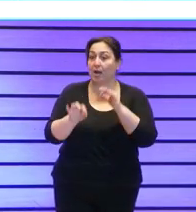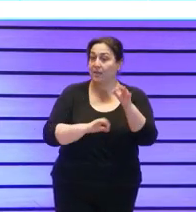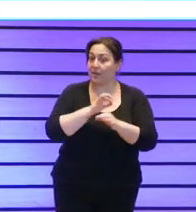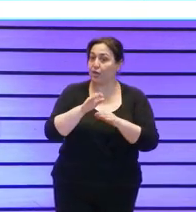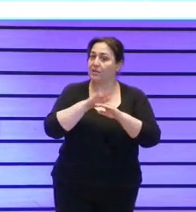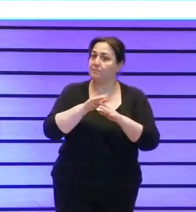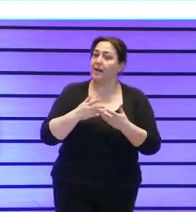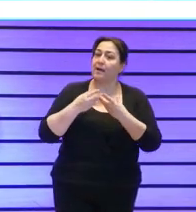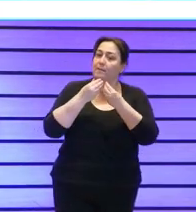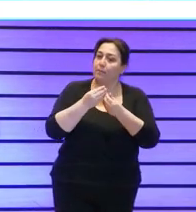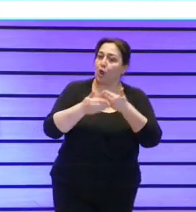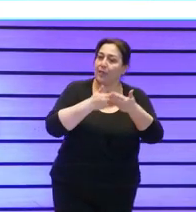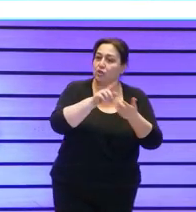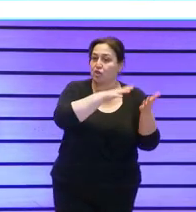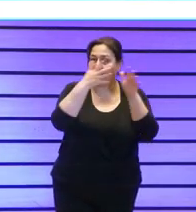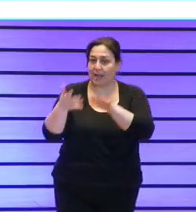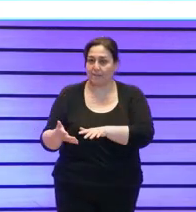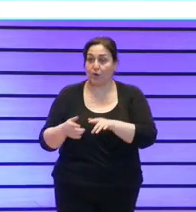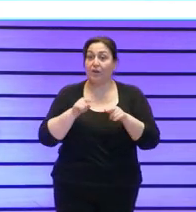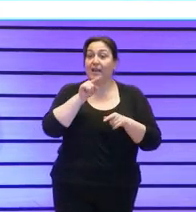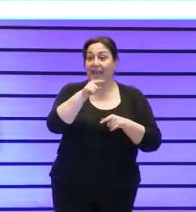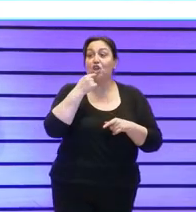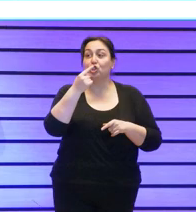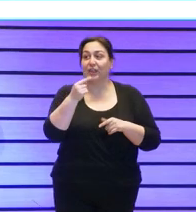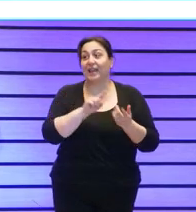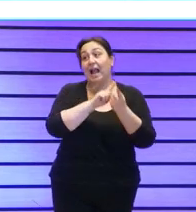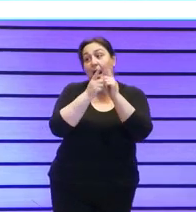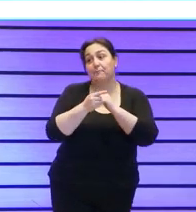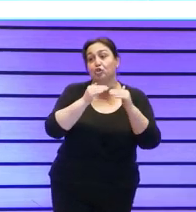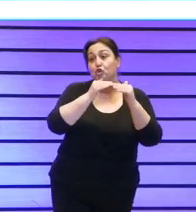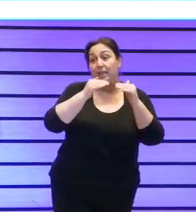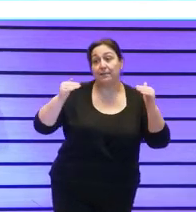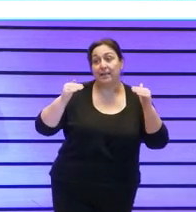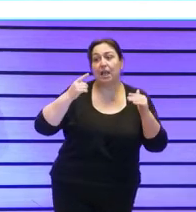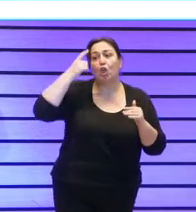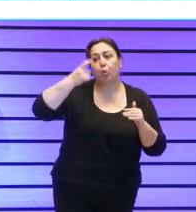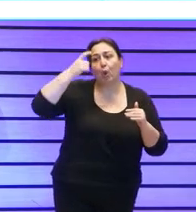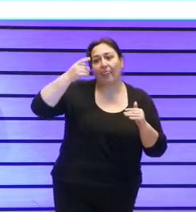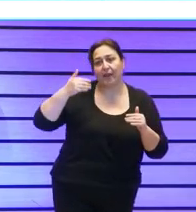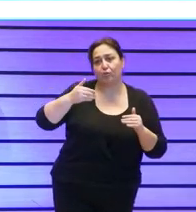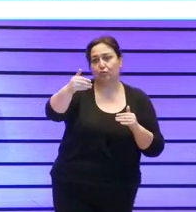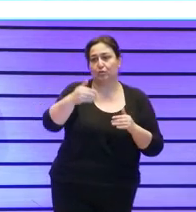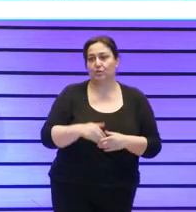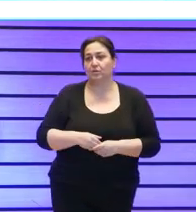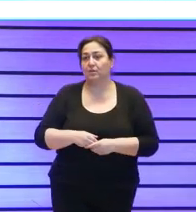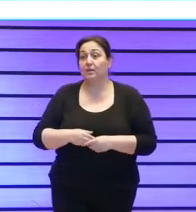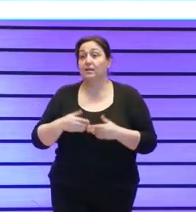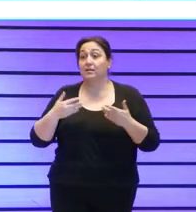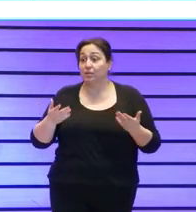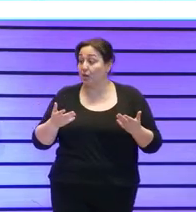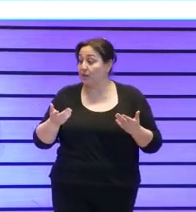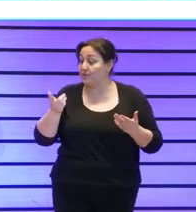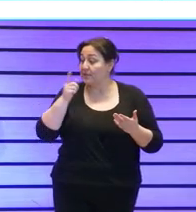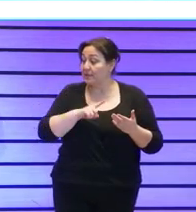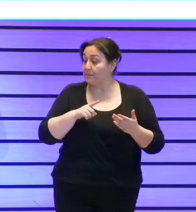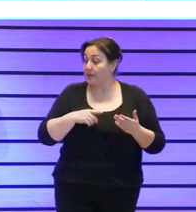procesos de cambio y como ellos dicen cambios sostenibles y duraderos así que y además nos sirven de guías por